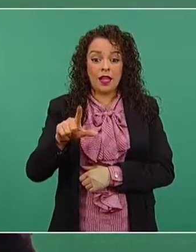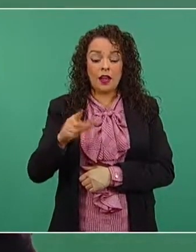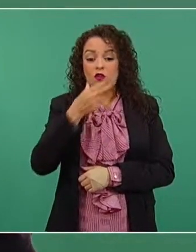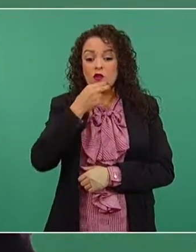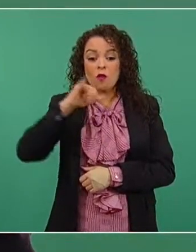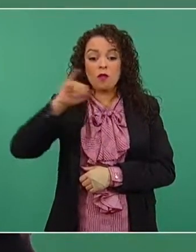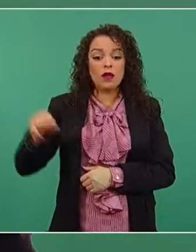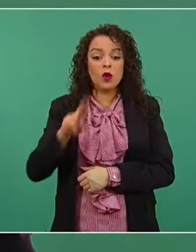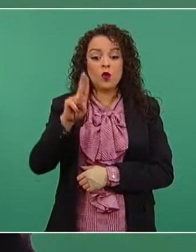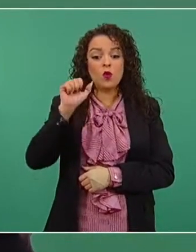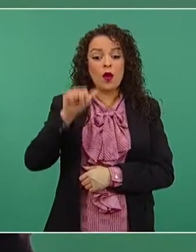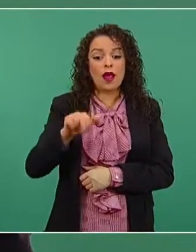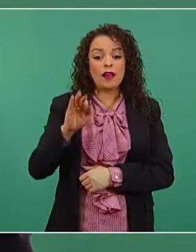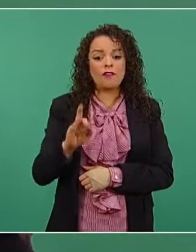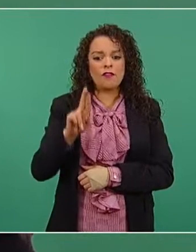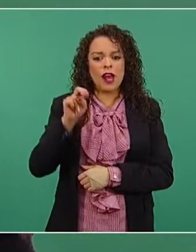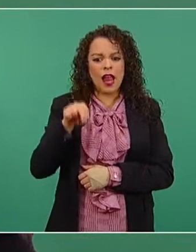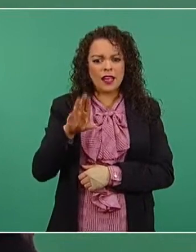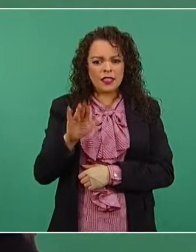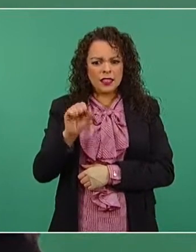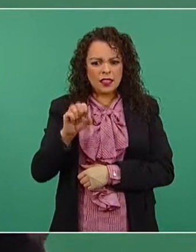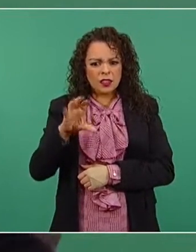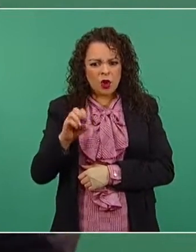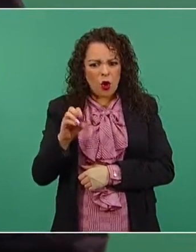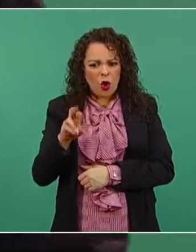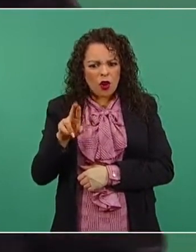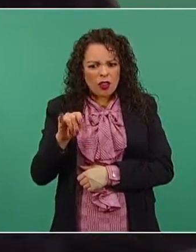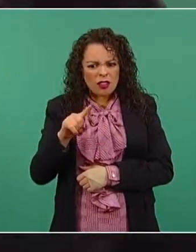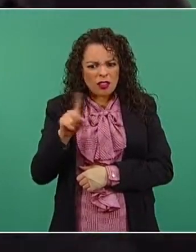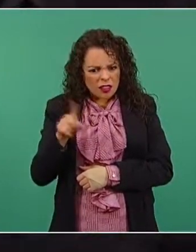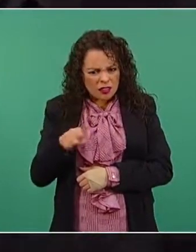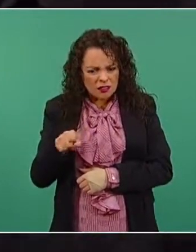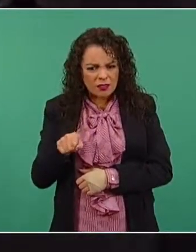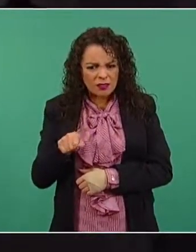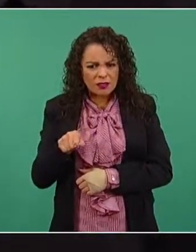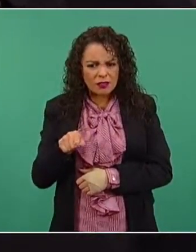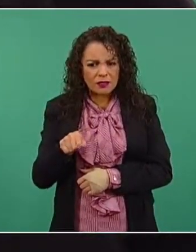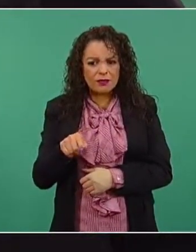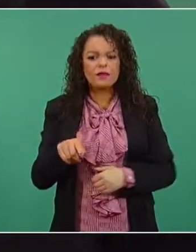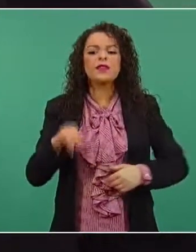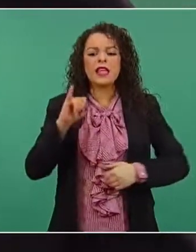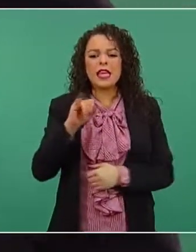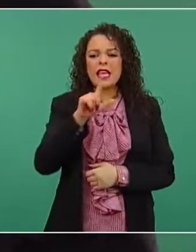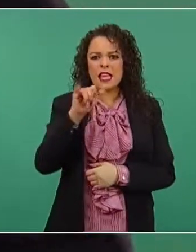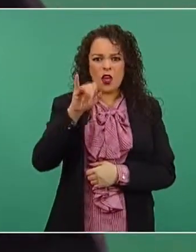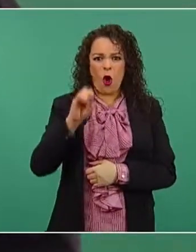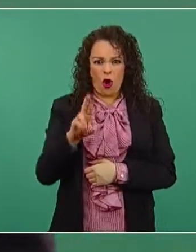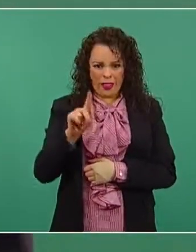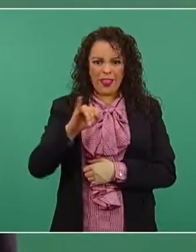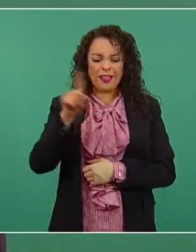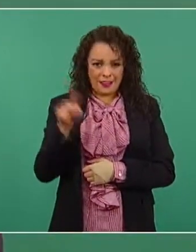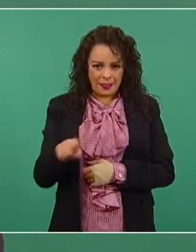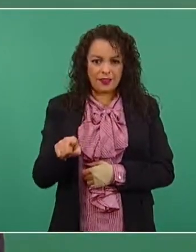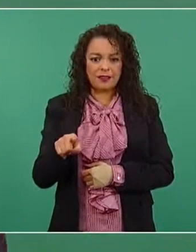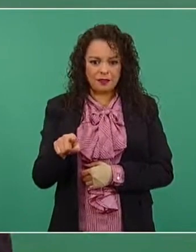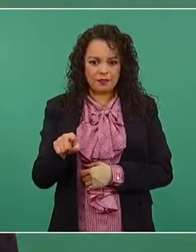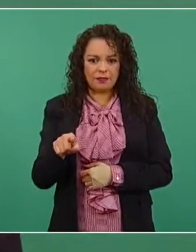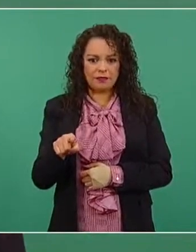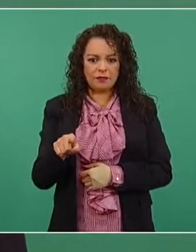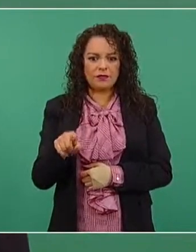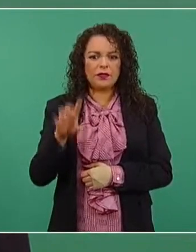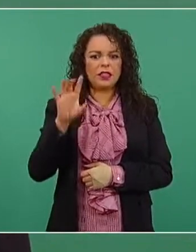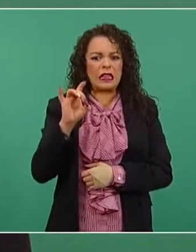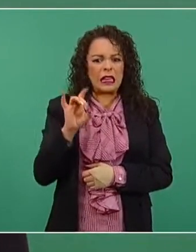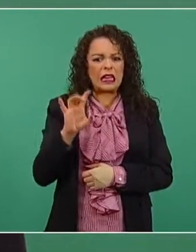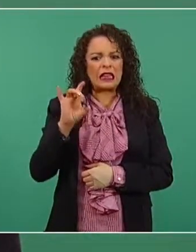Ili Ortiz, creo que 30, 35